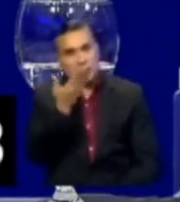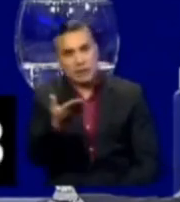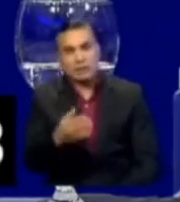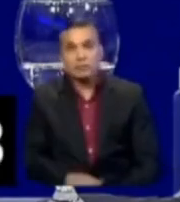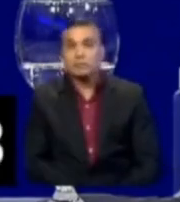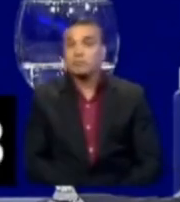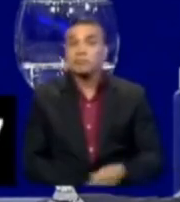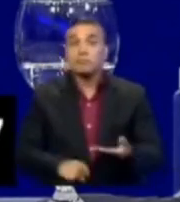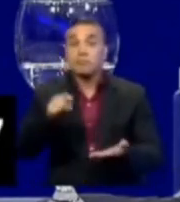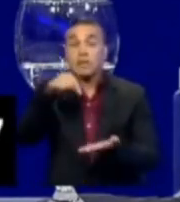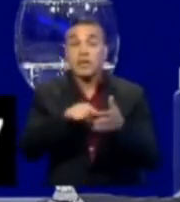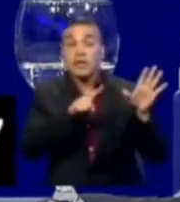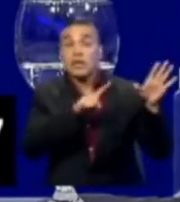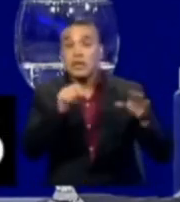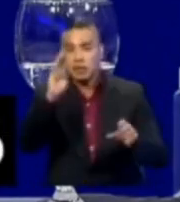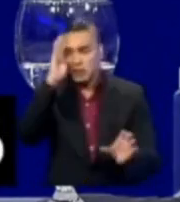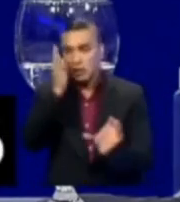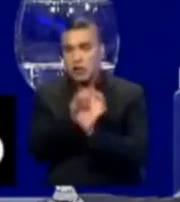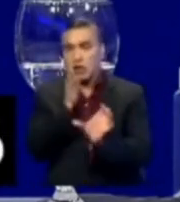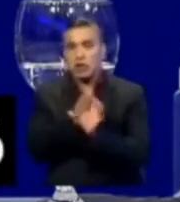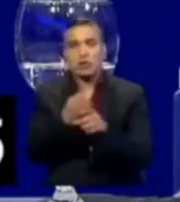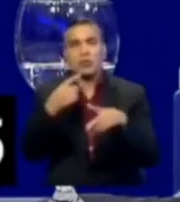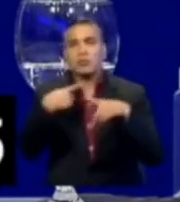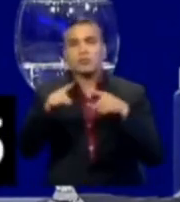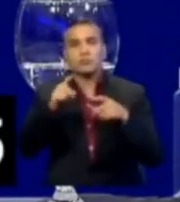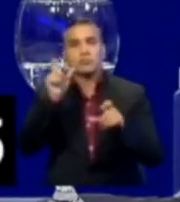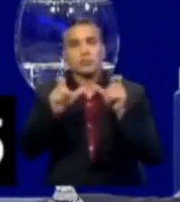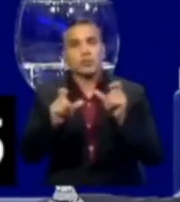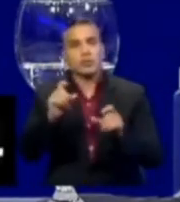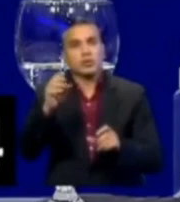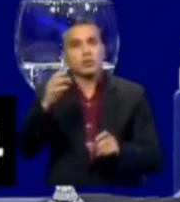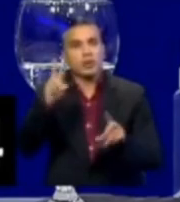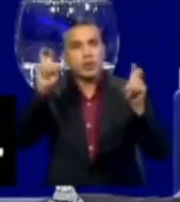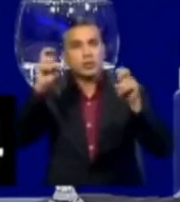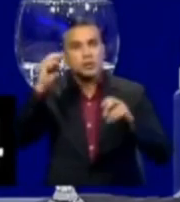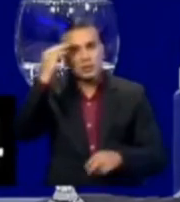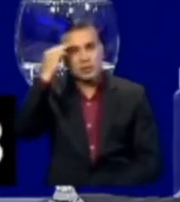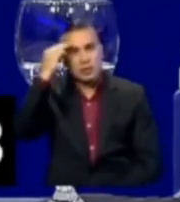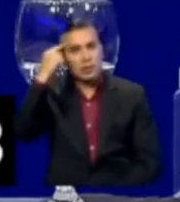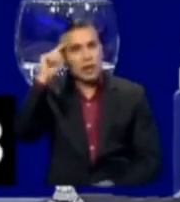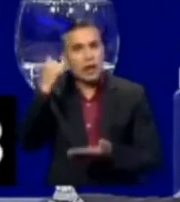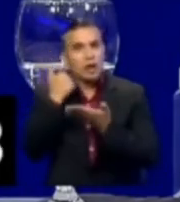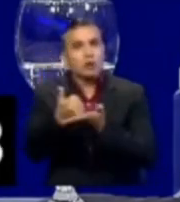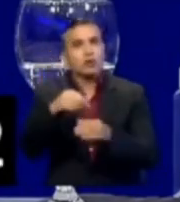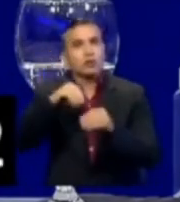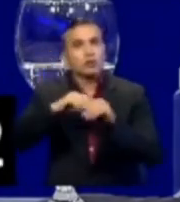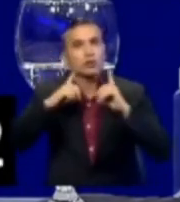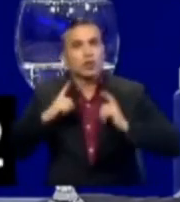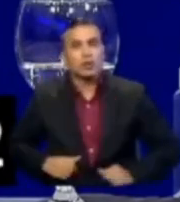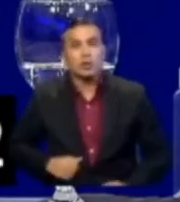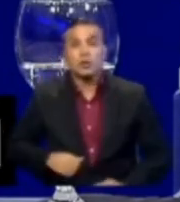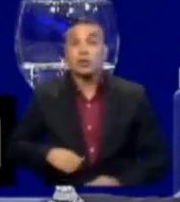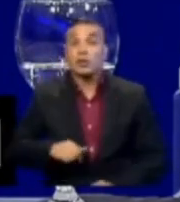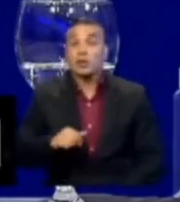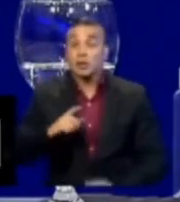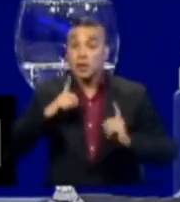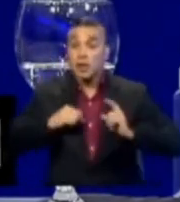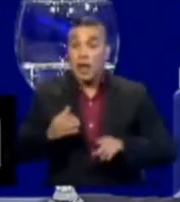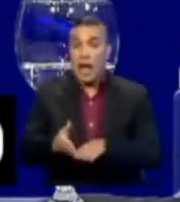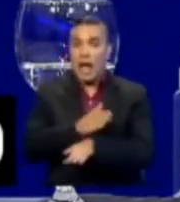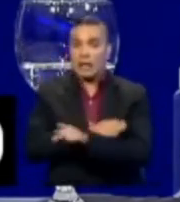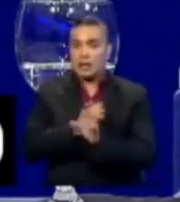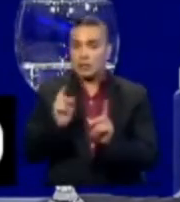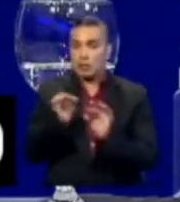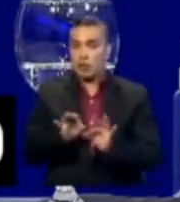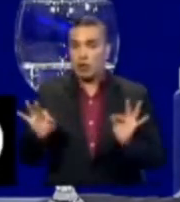Contratar a 1.600 psicólogos y decenas de psiquiatras en el sistema de salud de nuestro país. La salud preventiva será nuestra